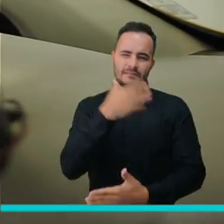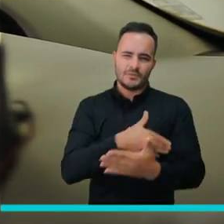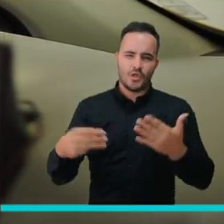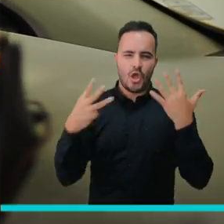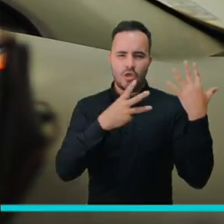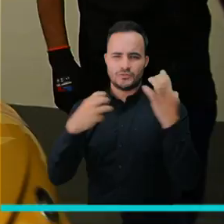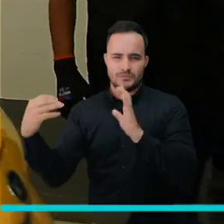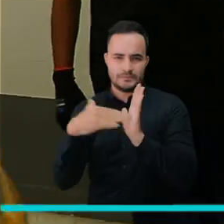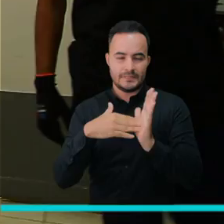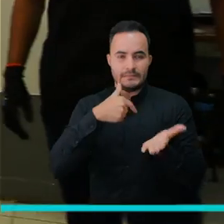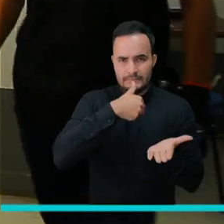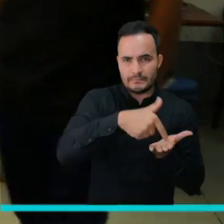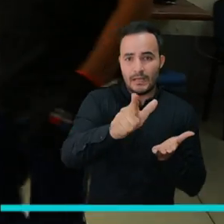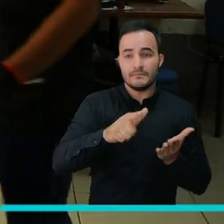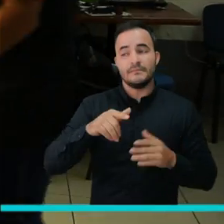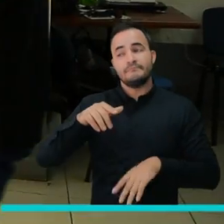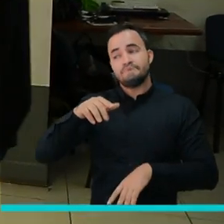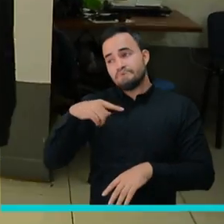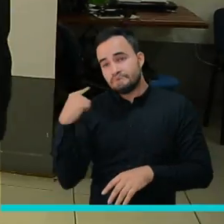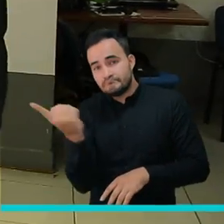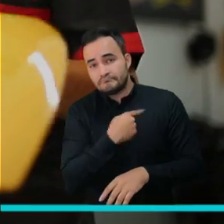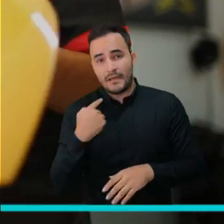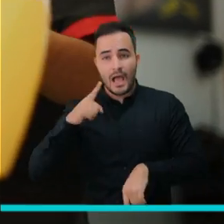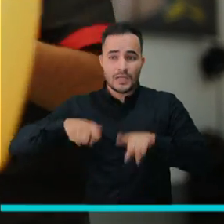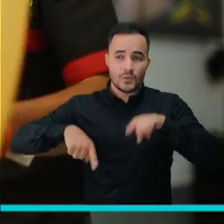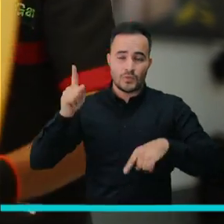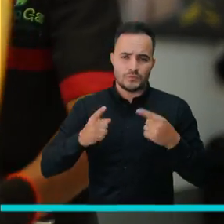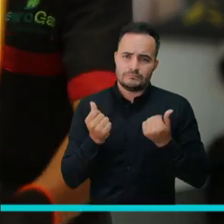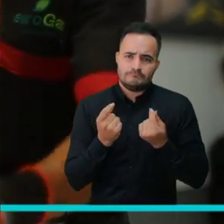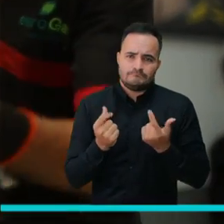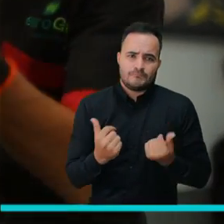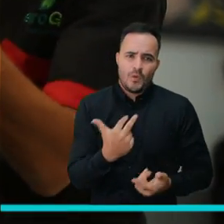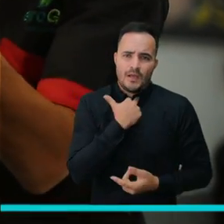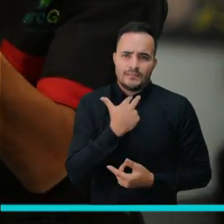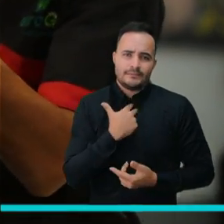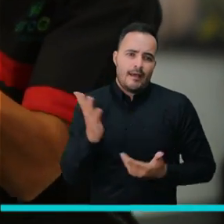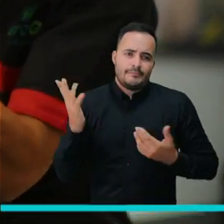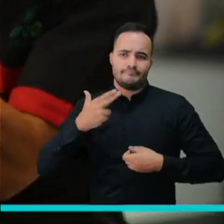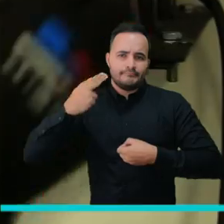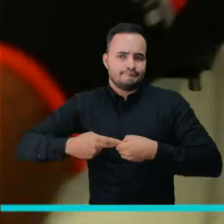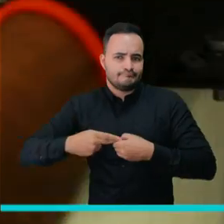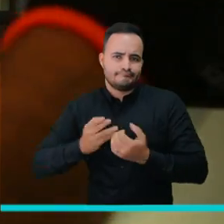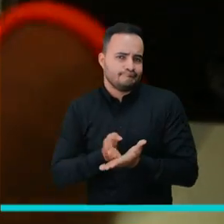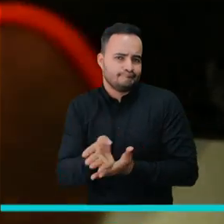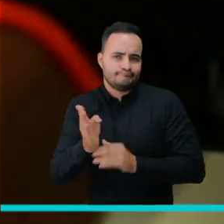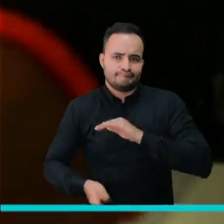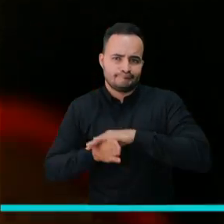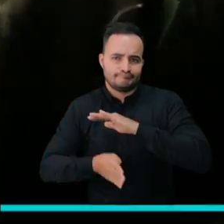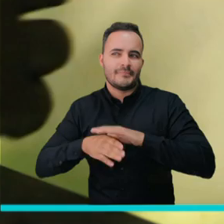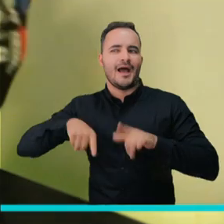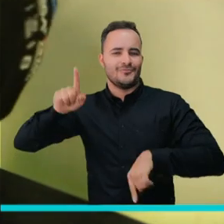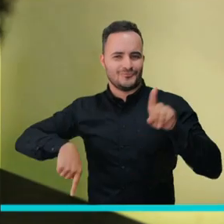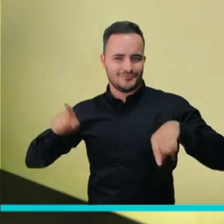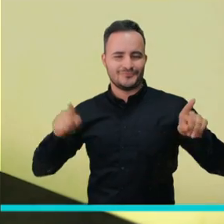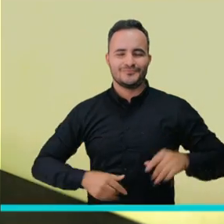todos a veces contamos con la capacidad económica para poder obtener este sistema.